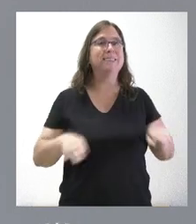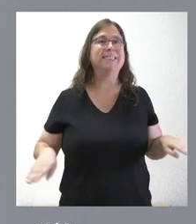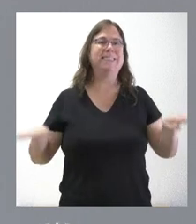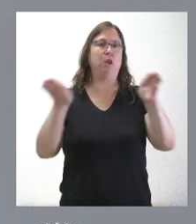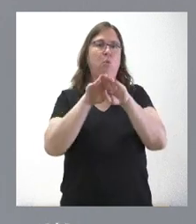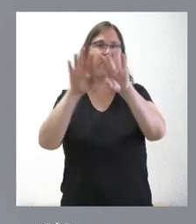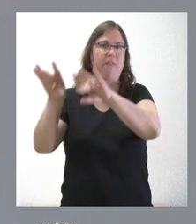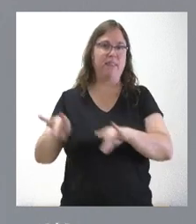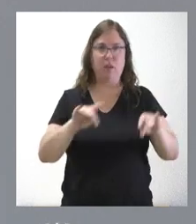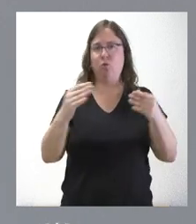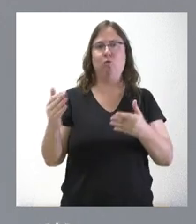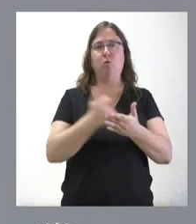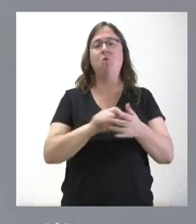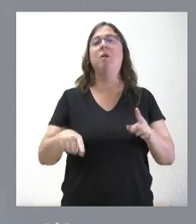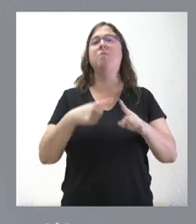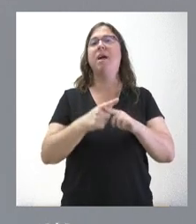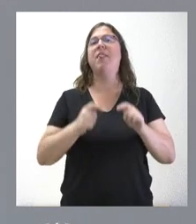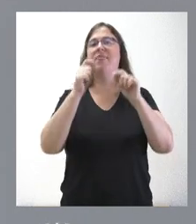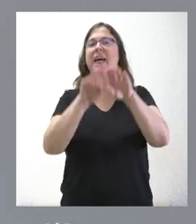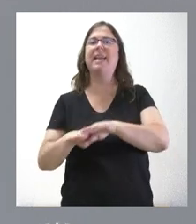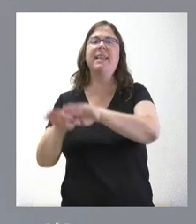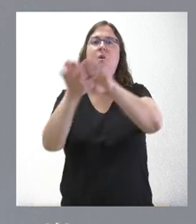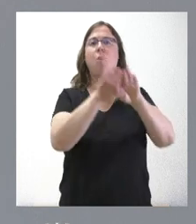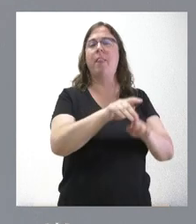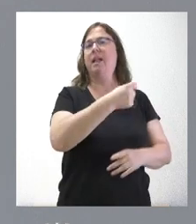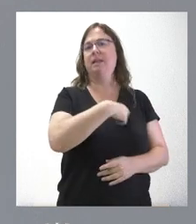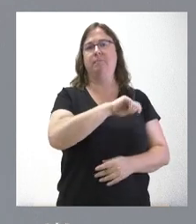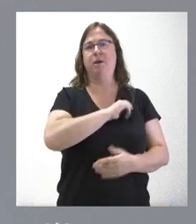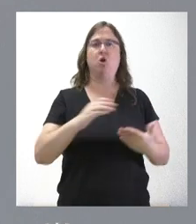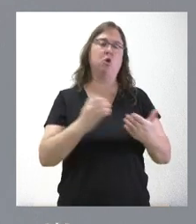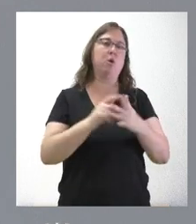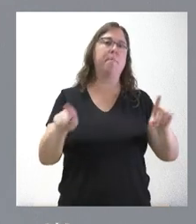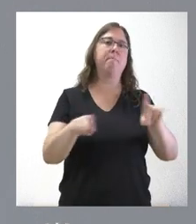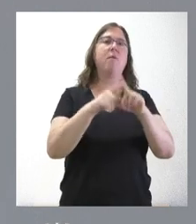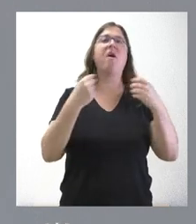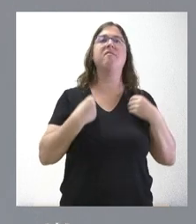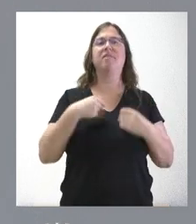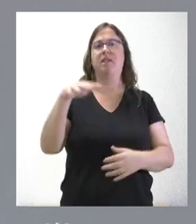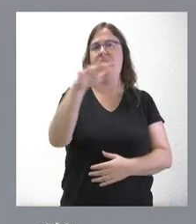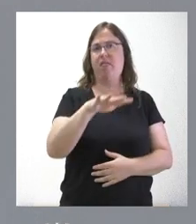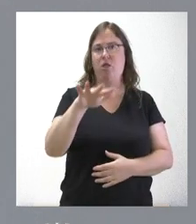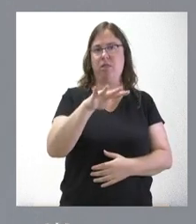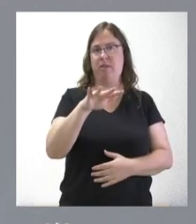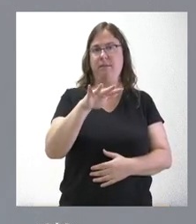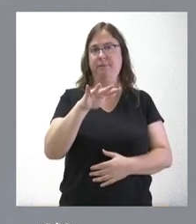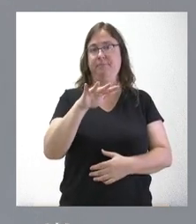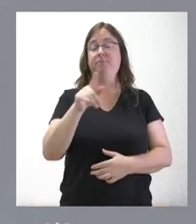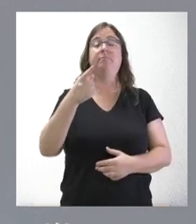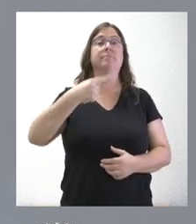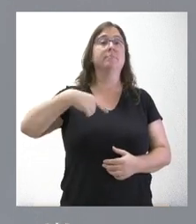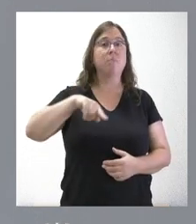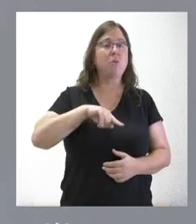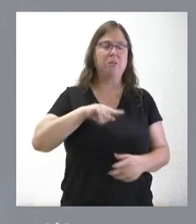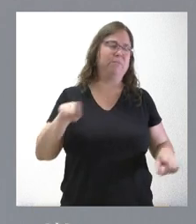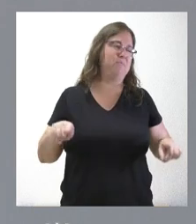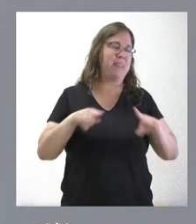todos los territorios y garantizar la igualdad entre todos los españoles vivan donde vivan. Nosotros aquí vamos a ser también, hubiera sido cual hubiera